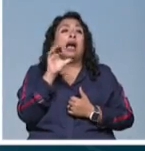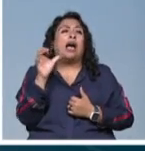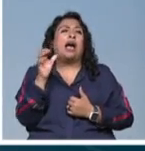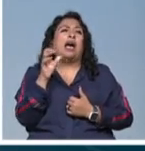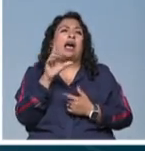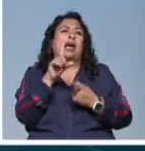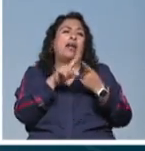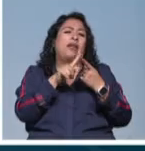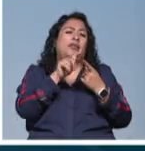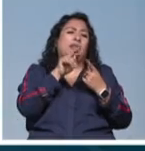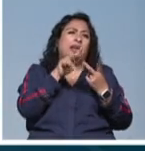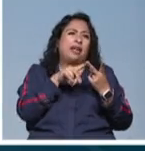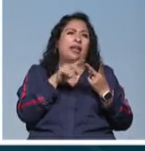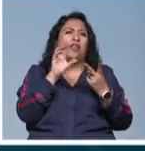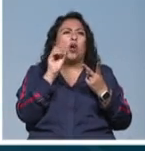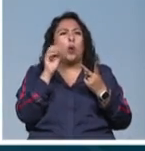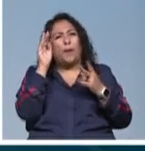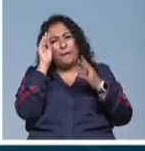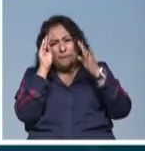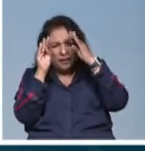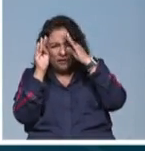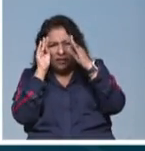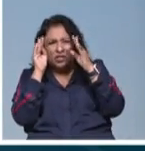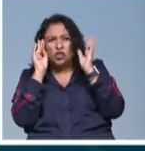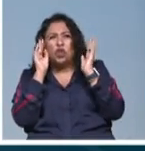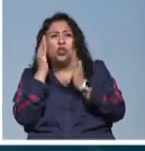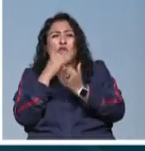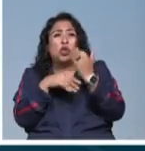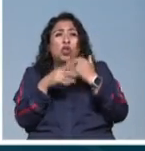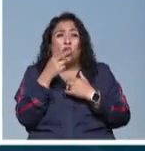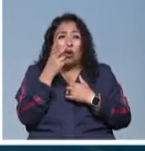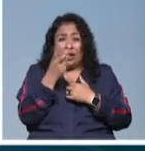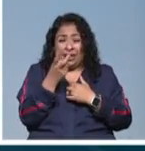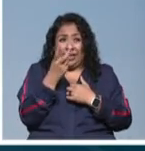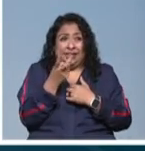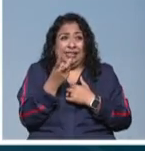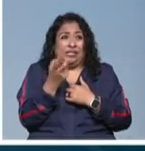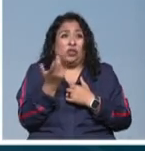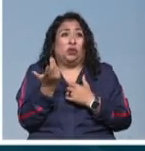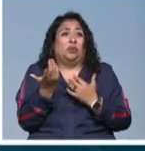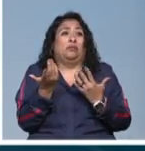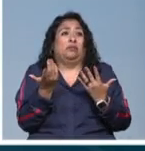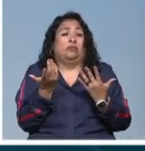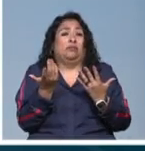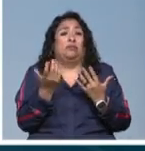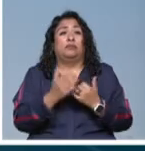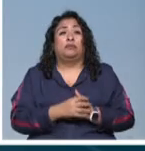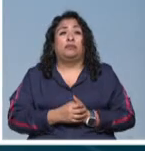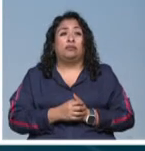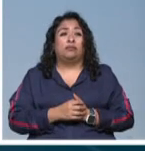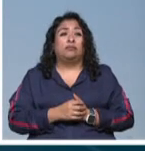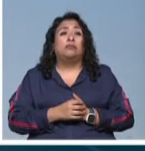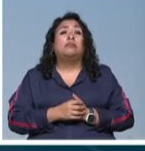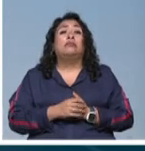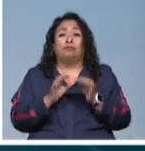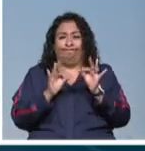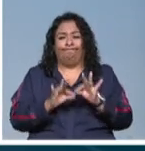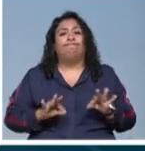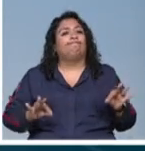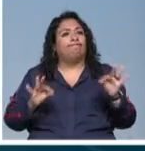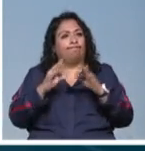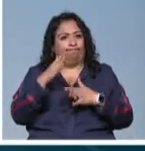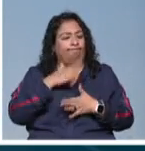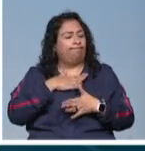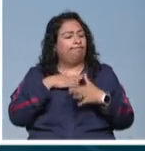tragedia o de la pieza, con la reflexión, todo esto, todo es algo que es importante